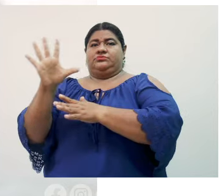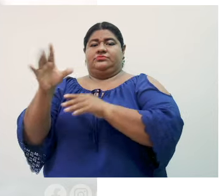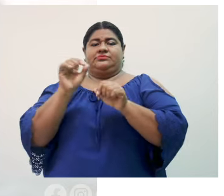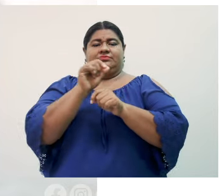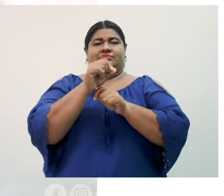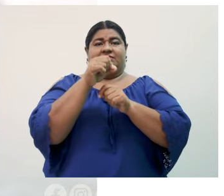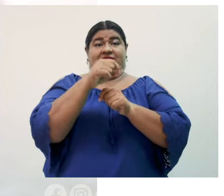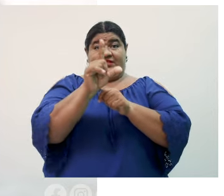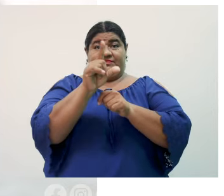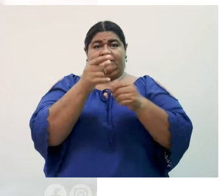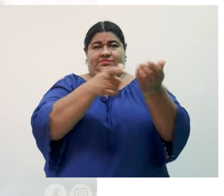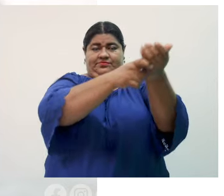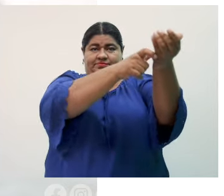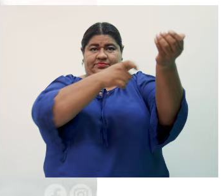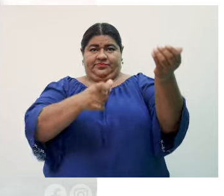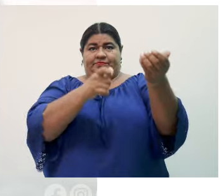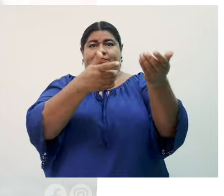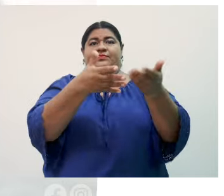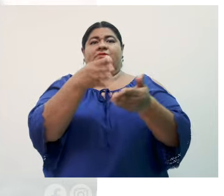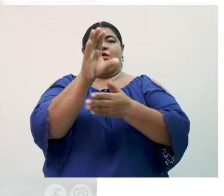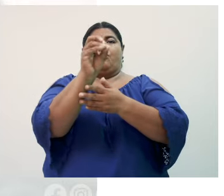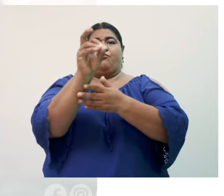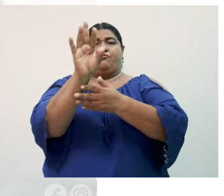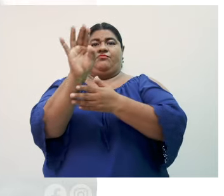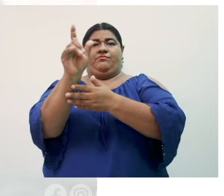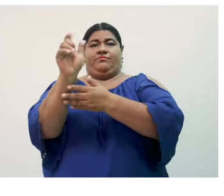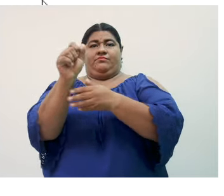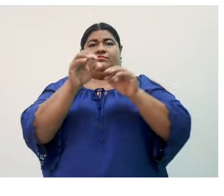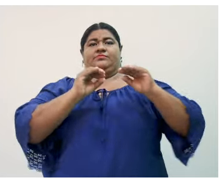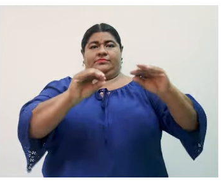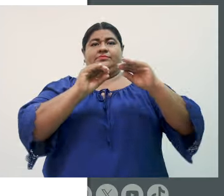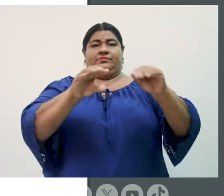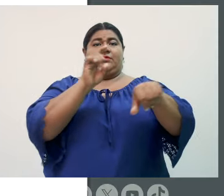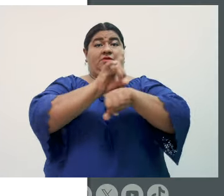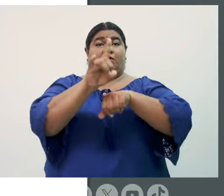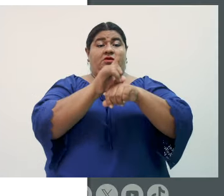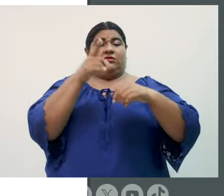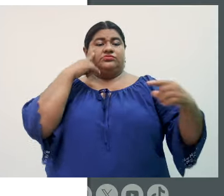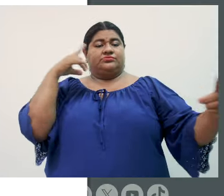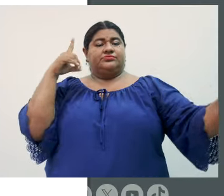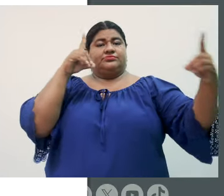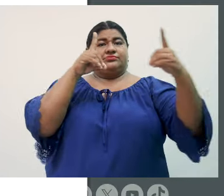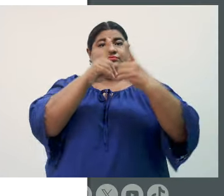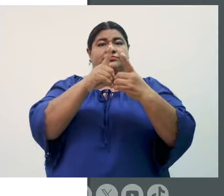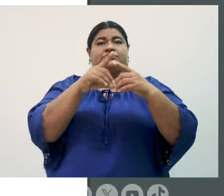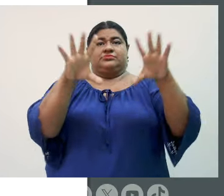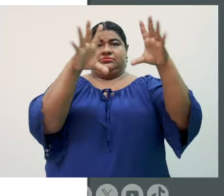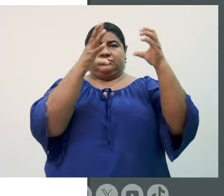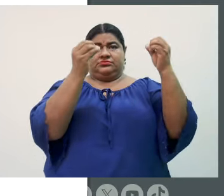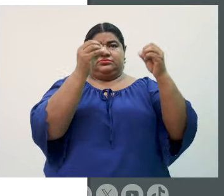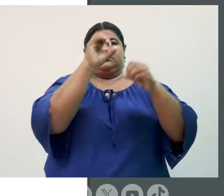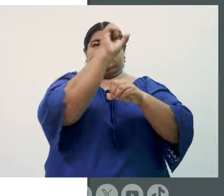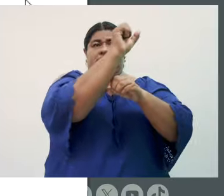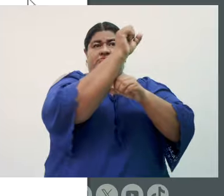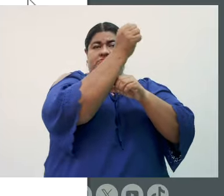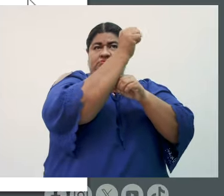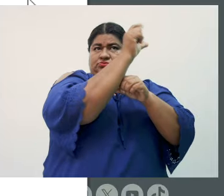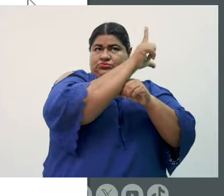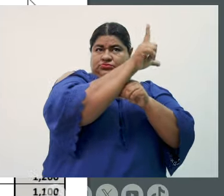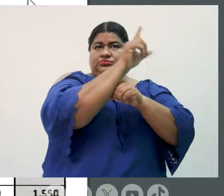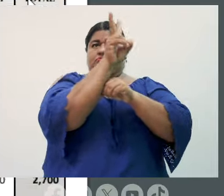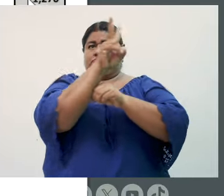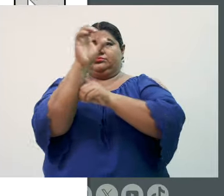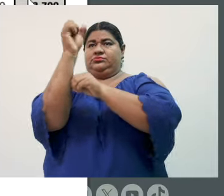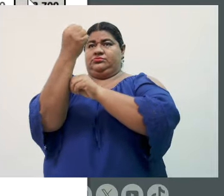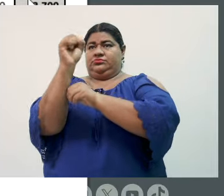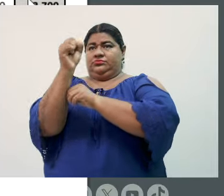dale click en Descargar Documento de Oferta Educativa. En él encontrarás las modalidades y turnos de cada carrera en regular,